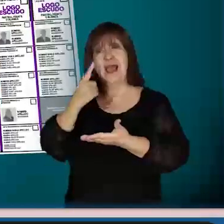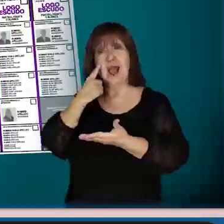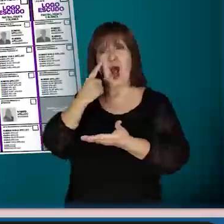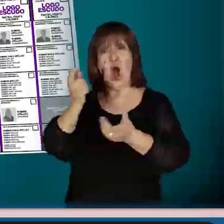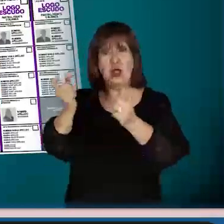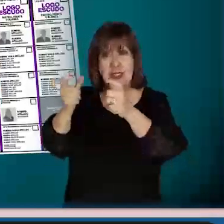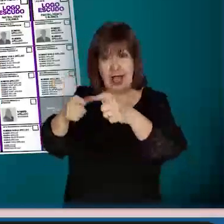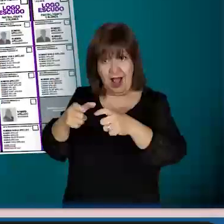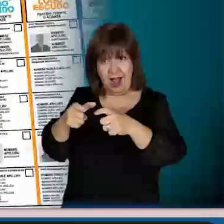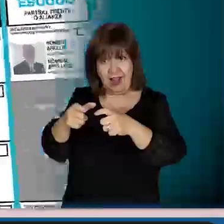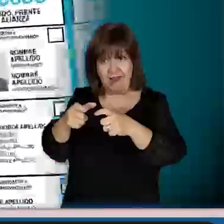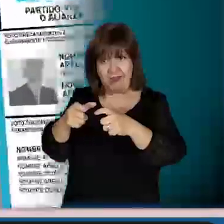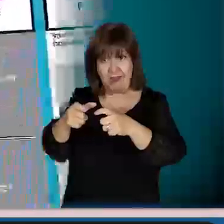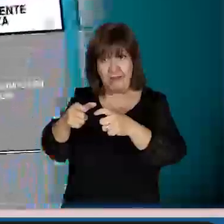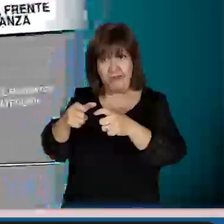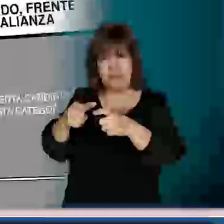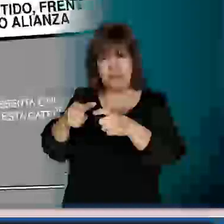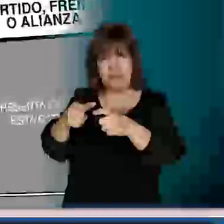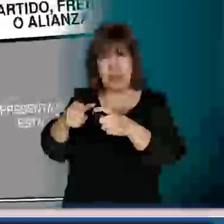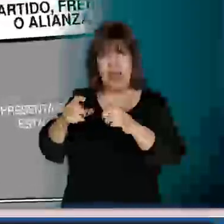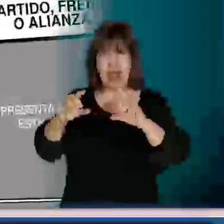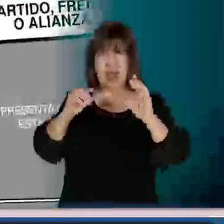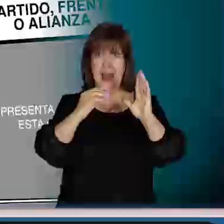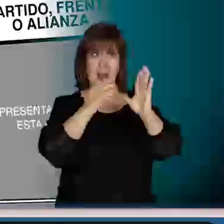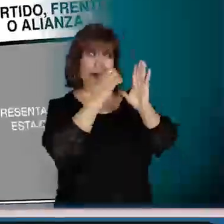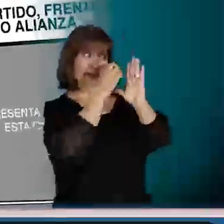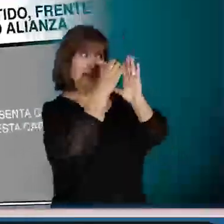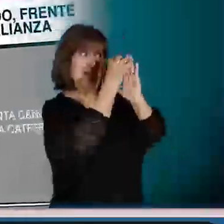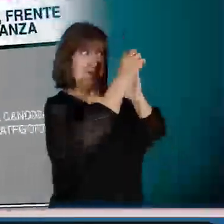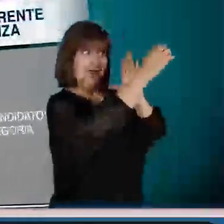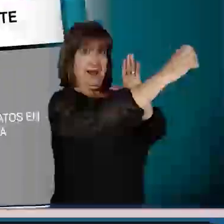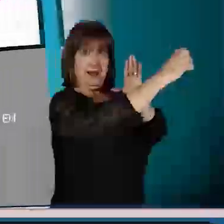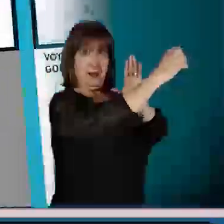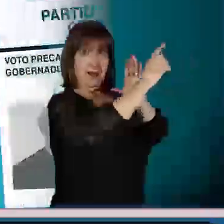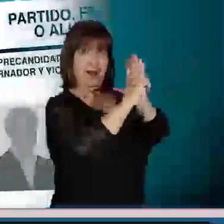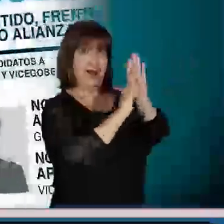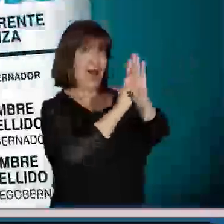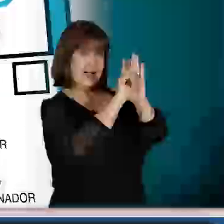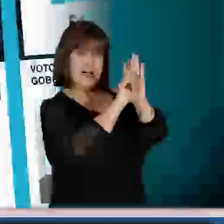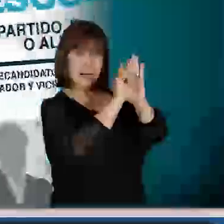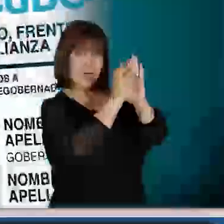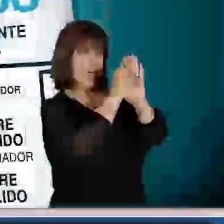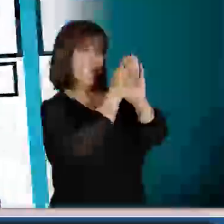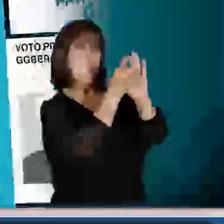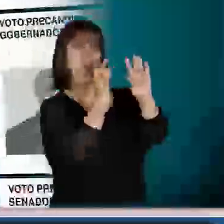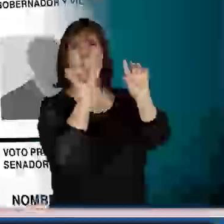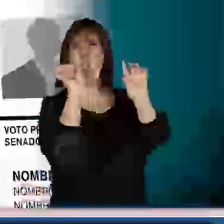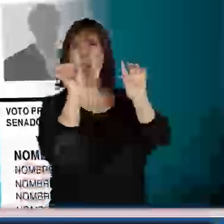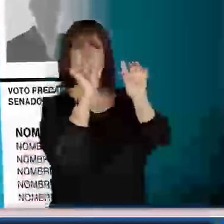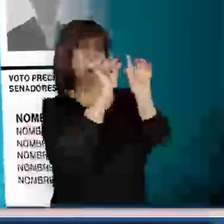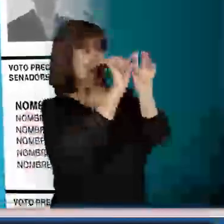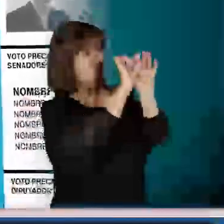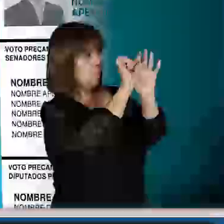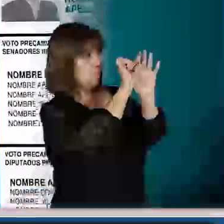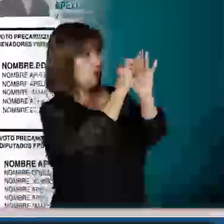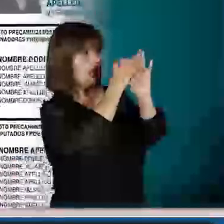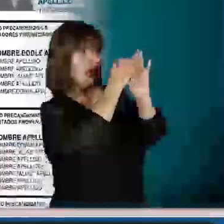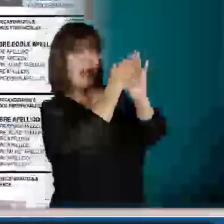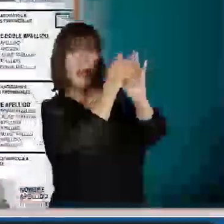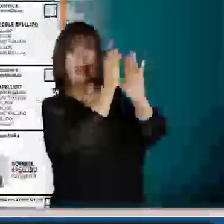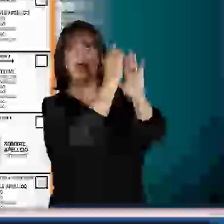concejales, y en la parte superior está la opción o voto. Hacia la derecha, hay un pequeño cuadrado.